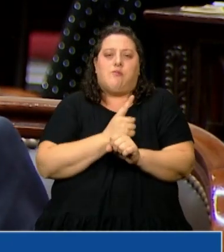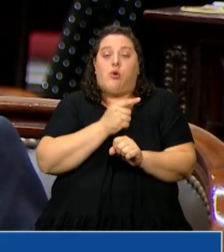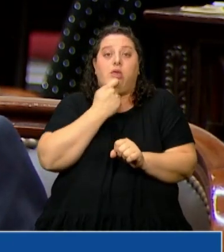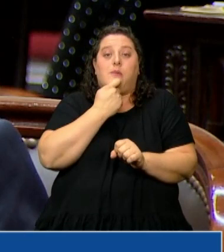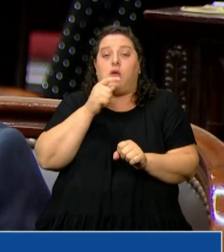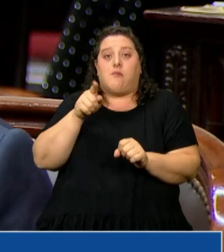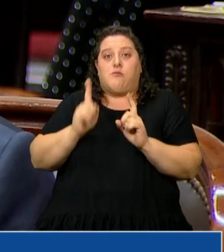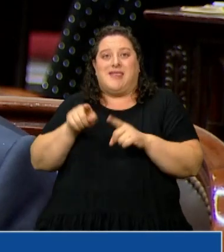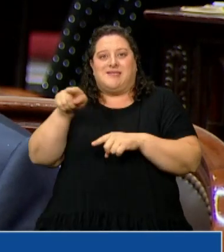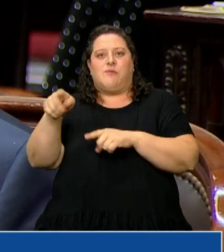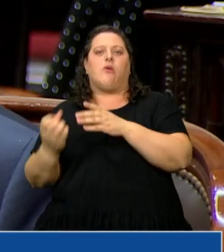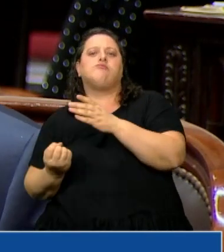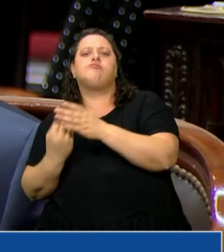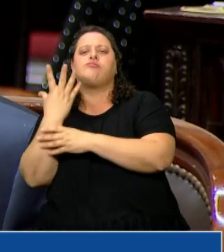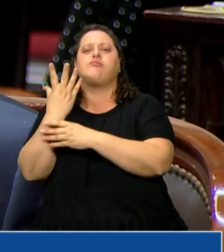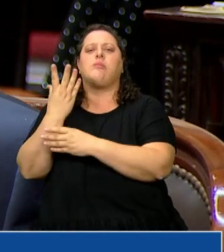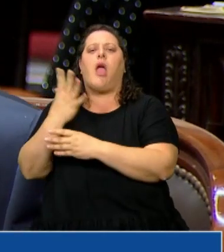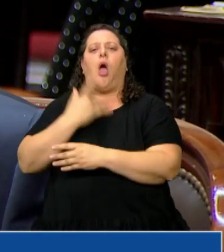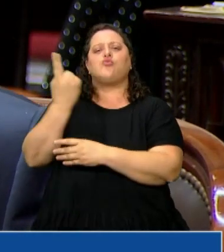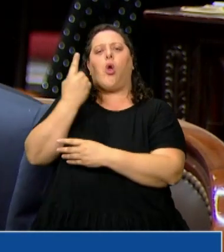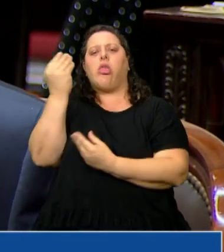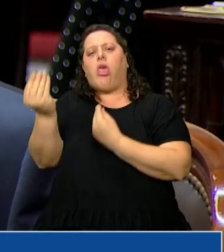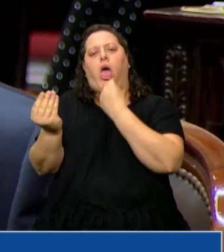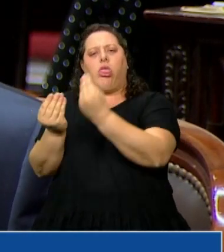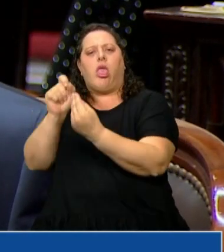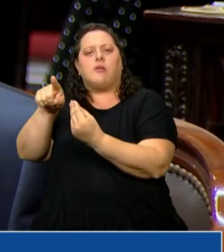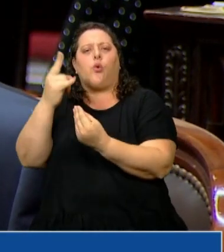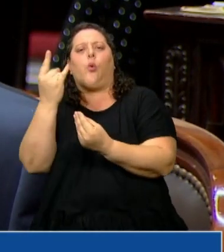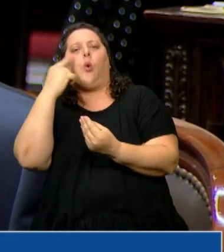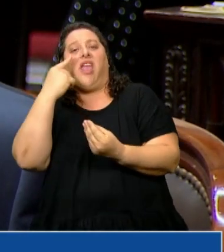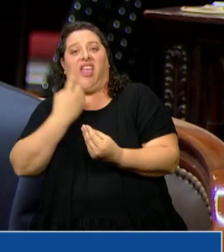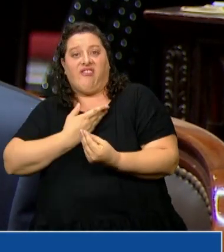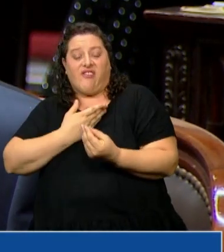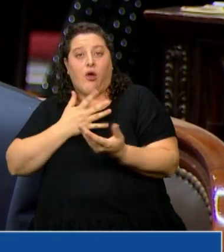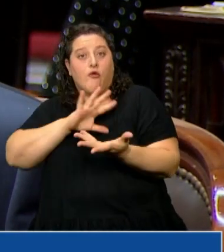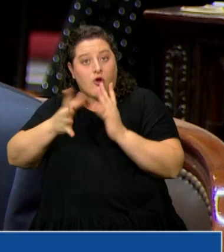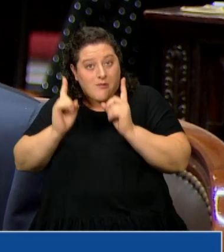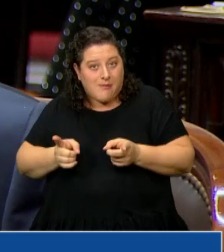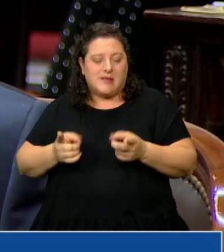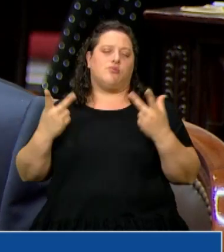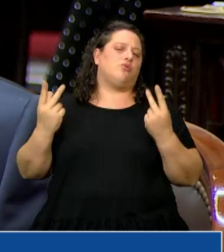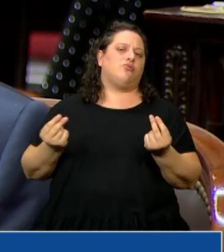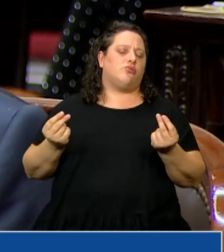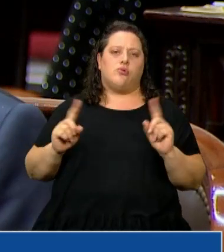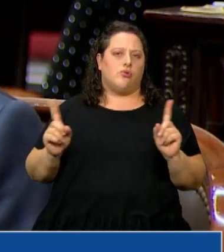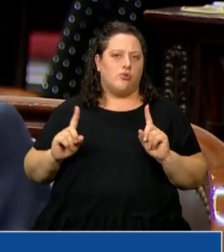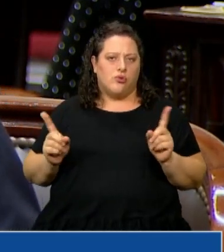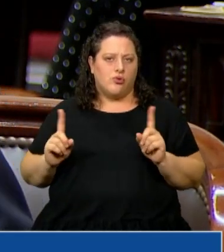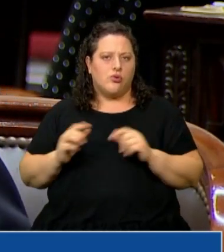de conformar las autoridades de la UIF. Por último, decir